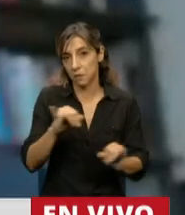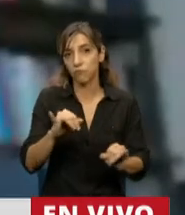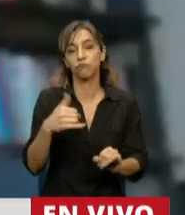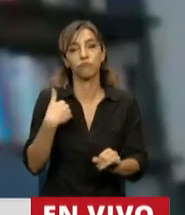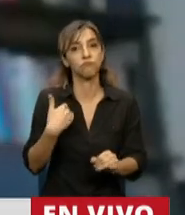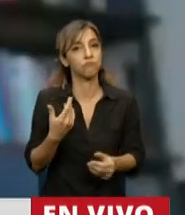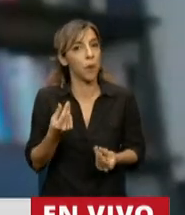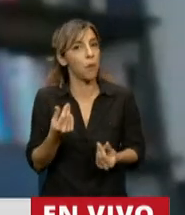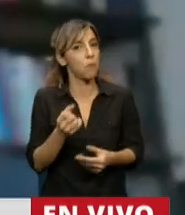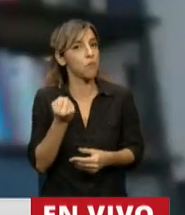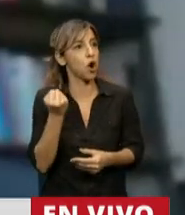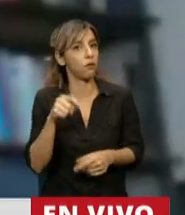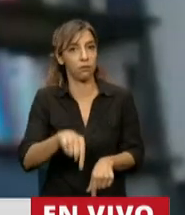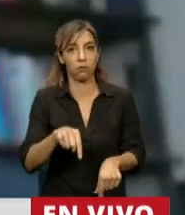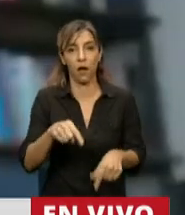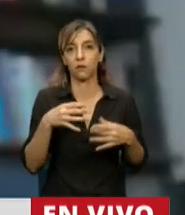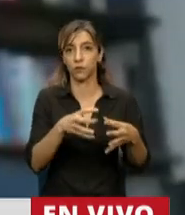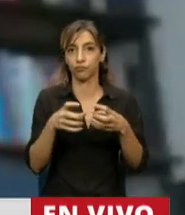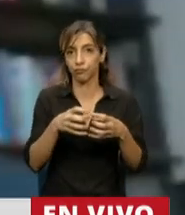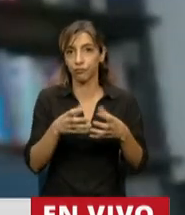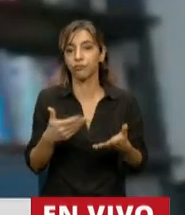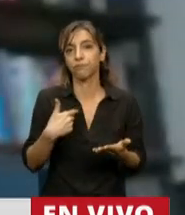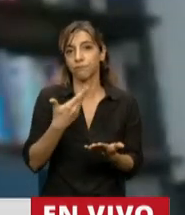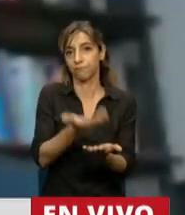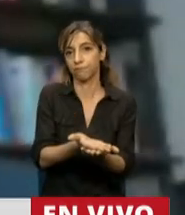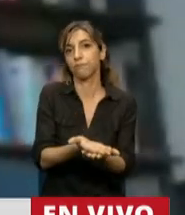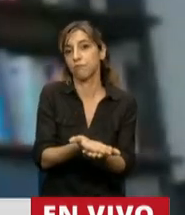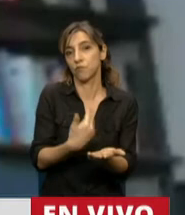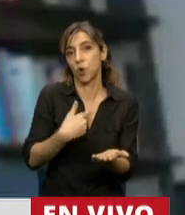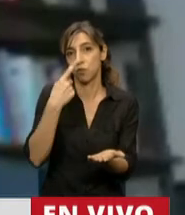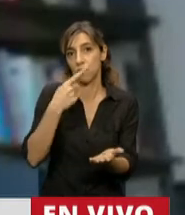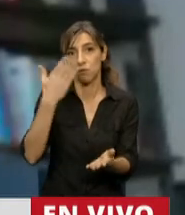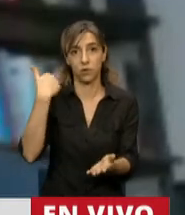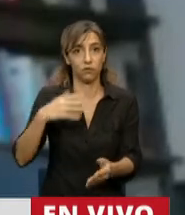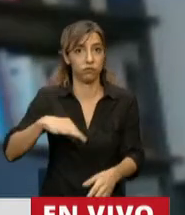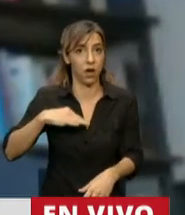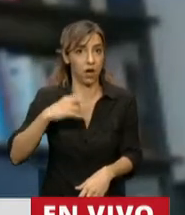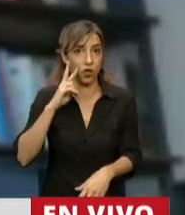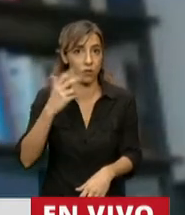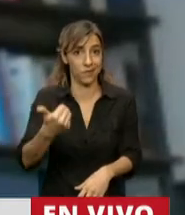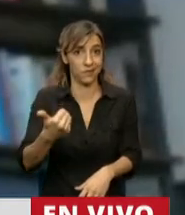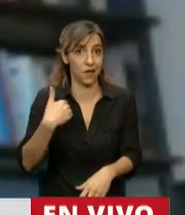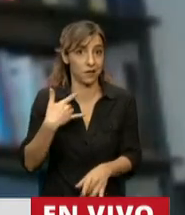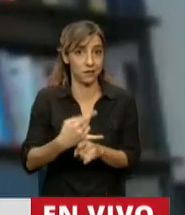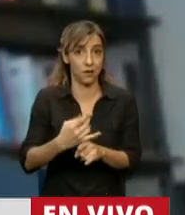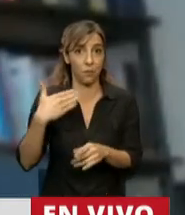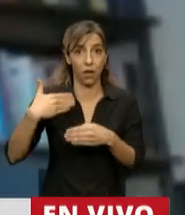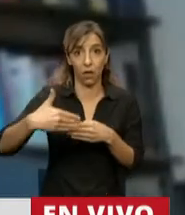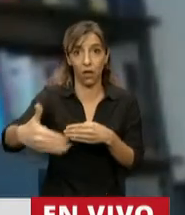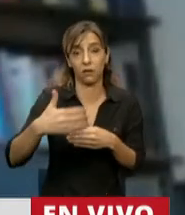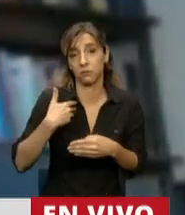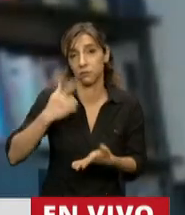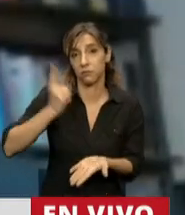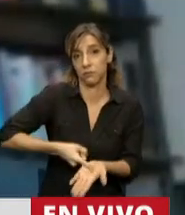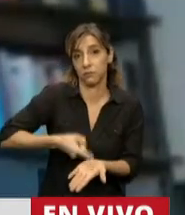ampliación de presupuesto al Congreso, algo que no se daba desde el 2006, el resto de las veces se había hecho por DNU con una posterior